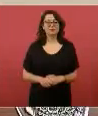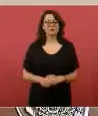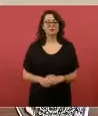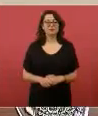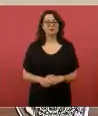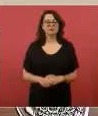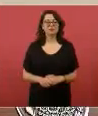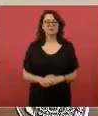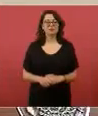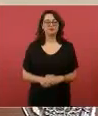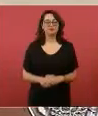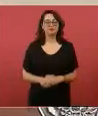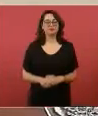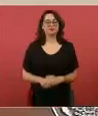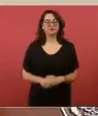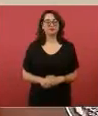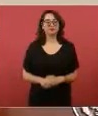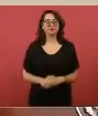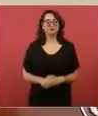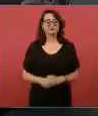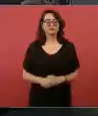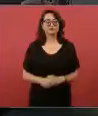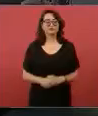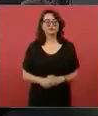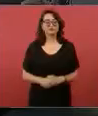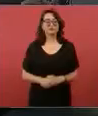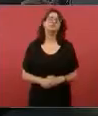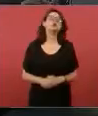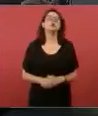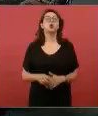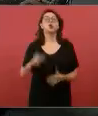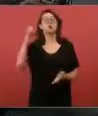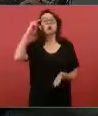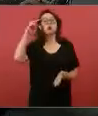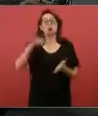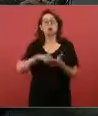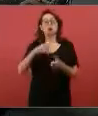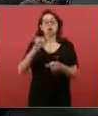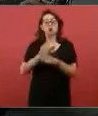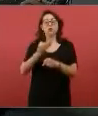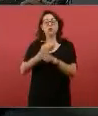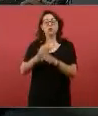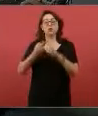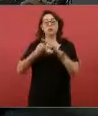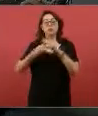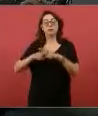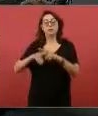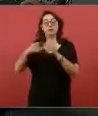Pues en una primera etapa como 80 mil,